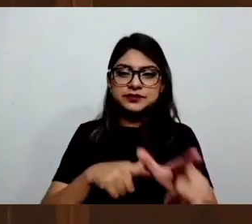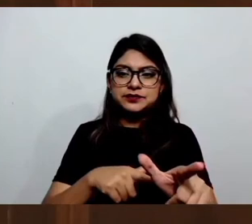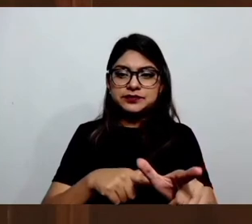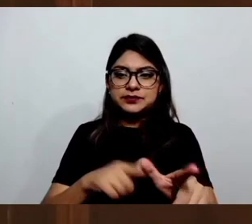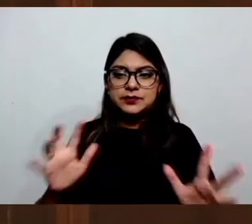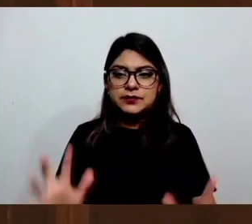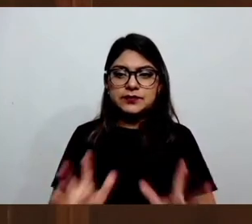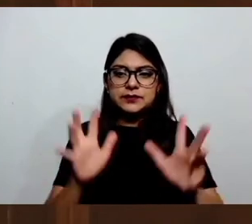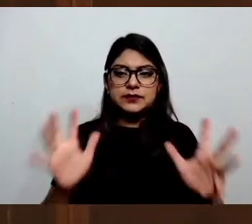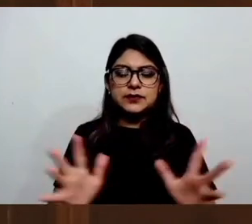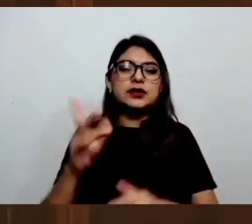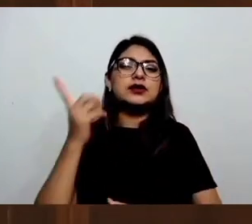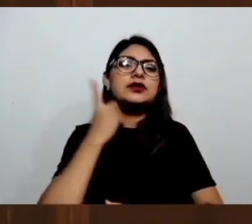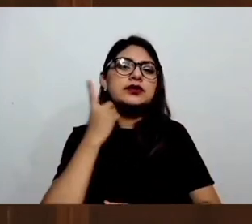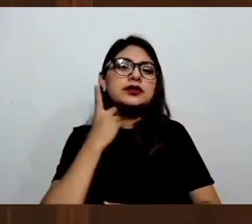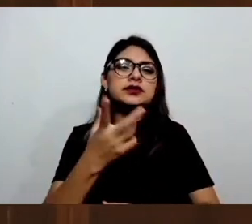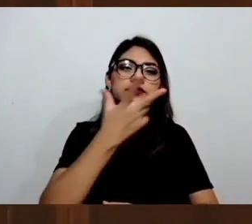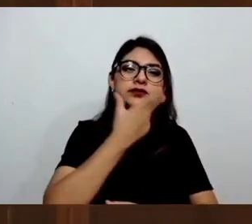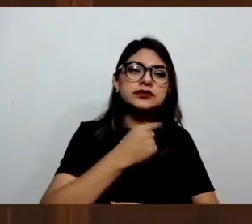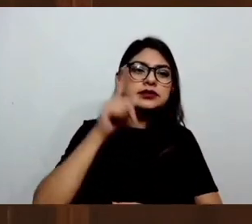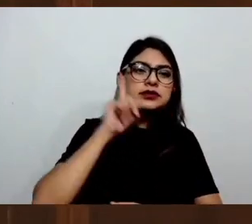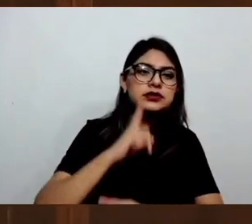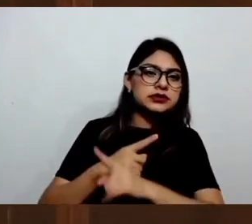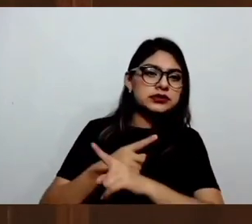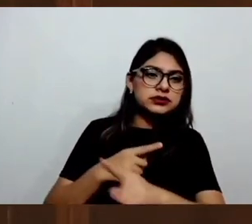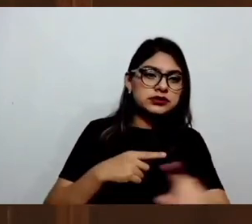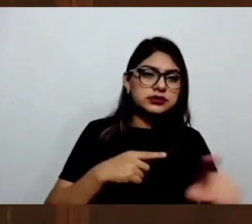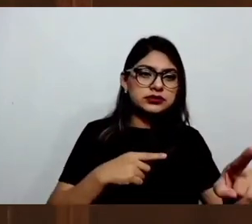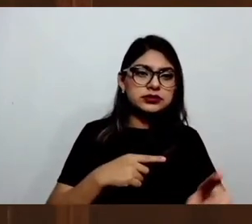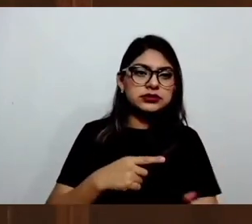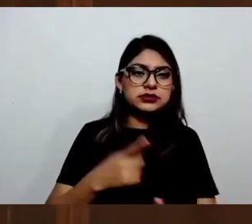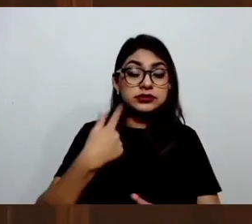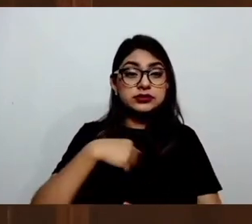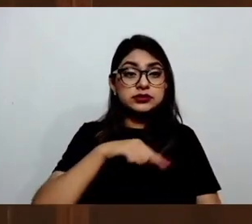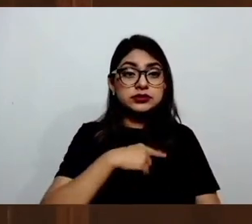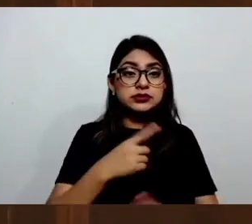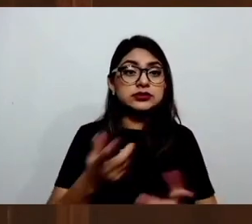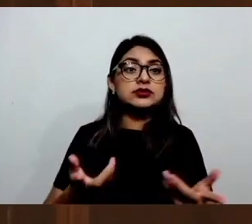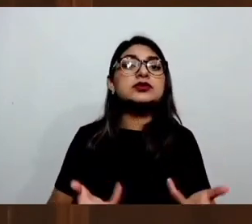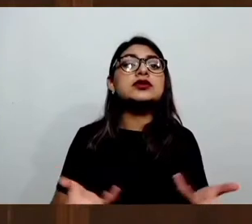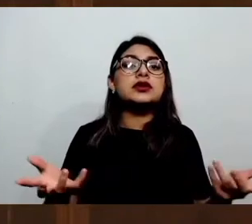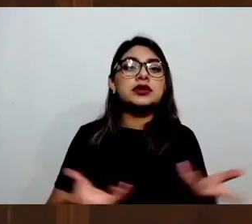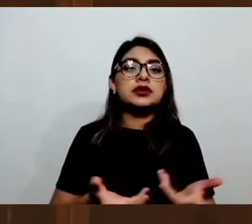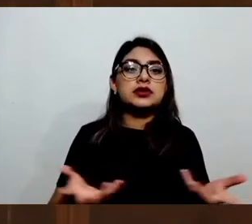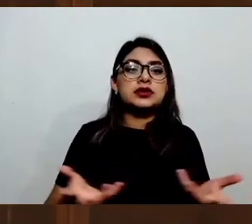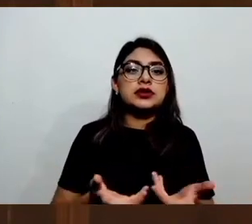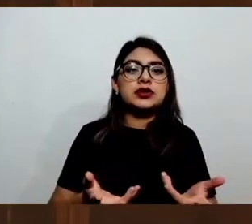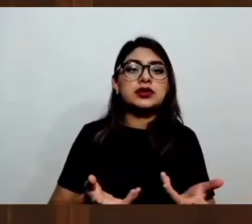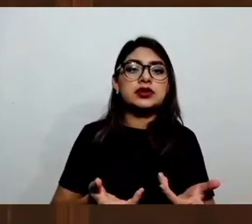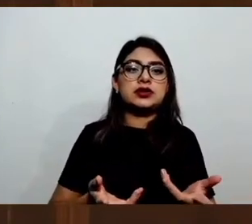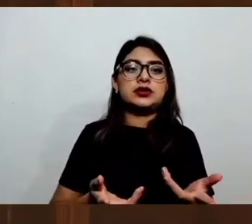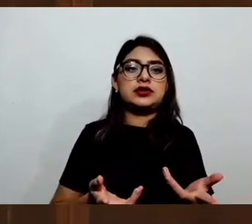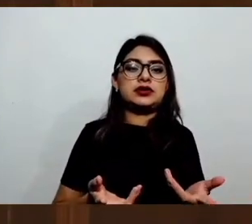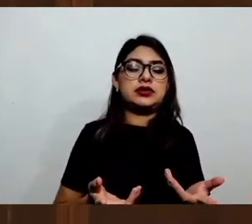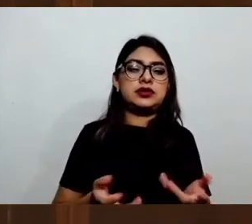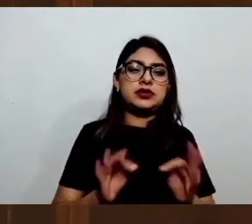le pongamos ese sentido y sobre todo que le demos una orientación